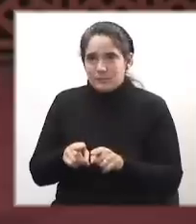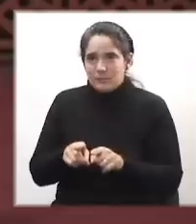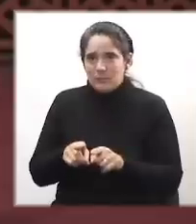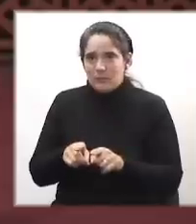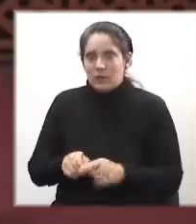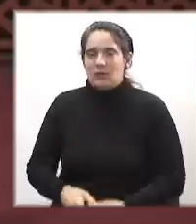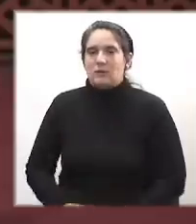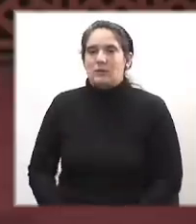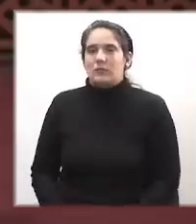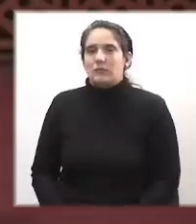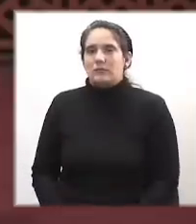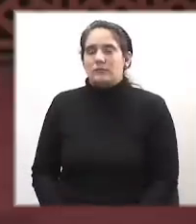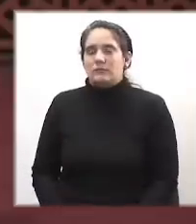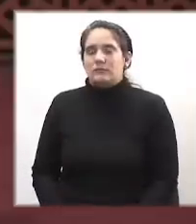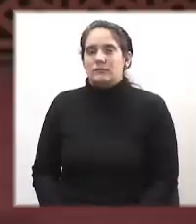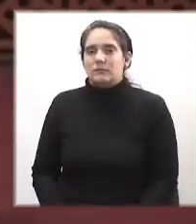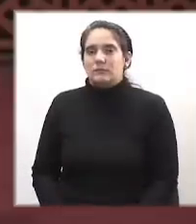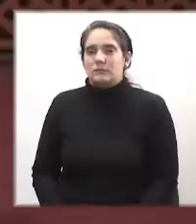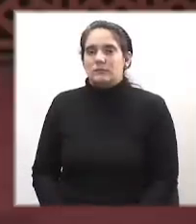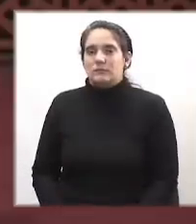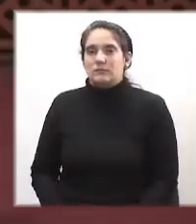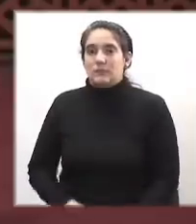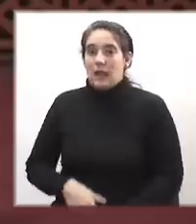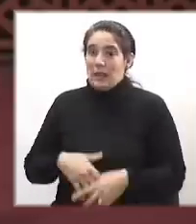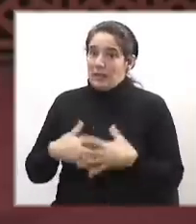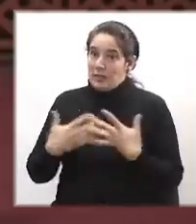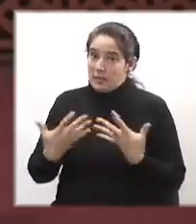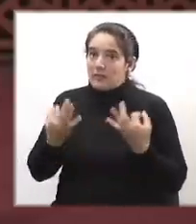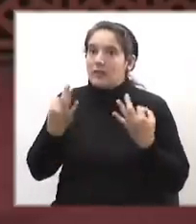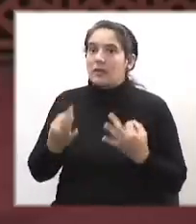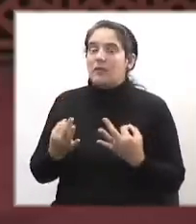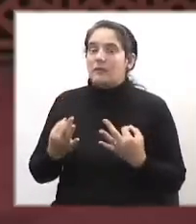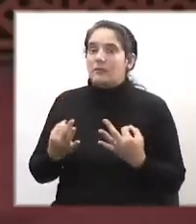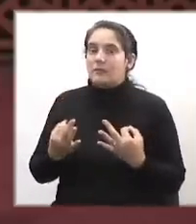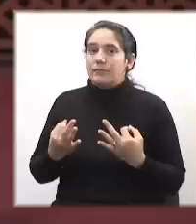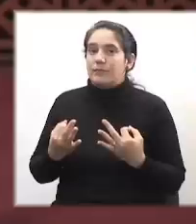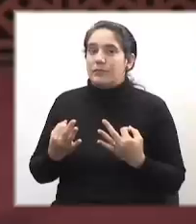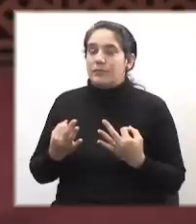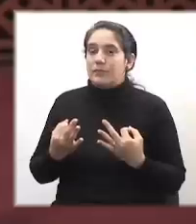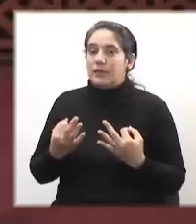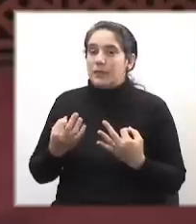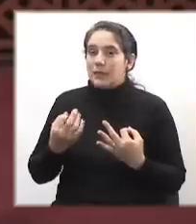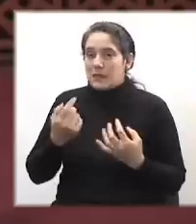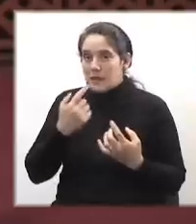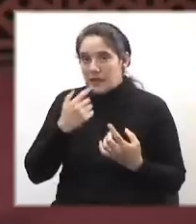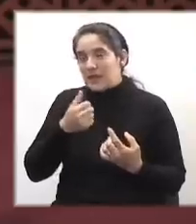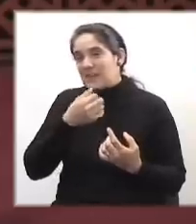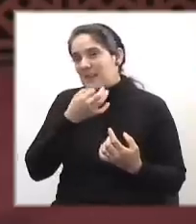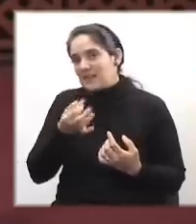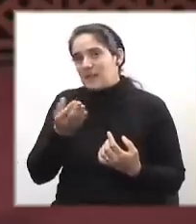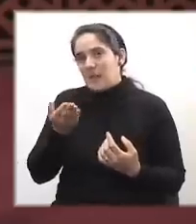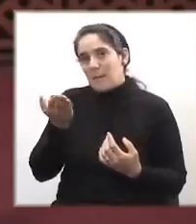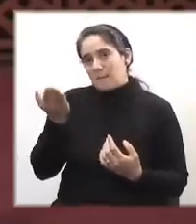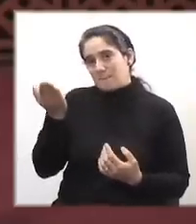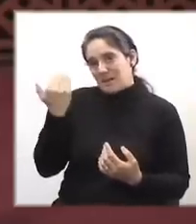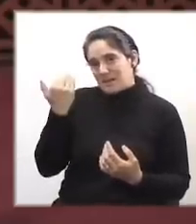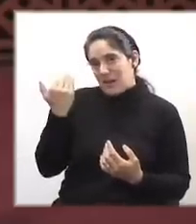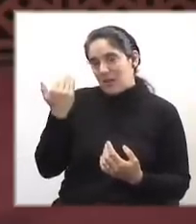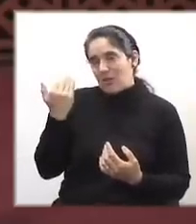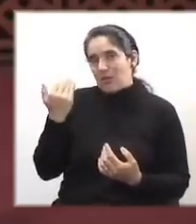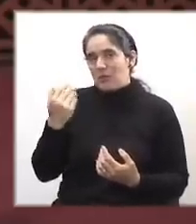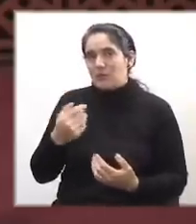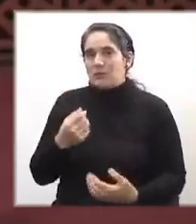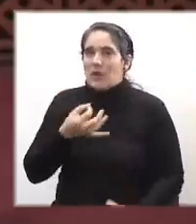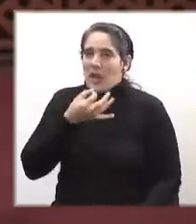transitado? Sin dudas, el llamado pasado reciente, aunque